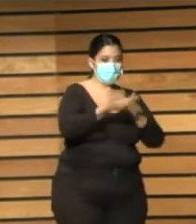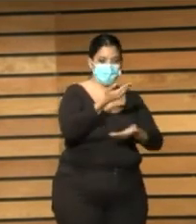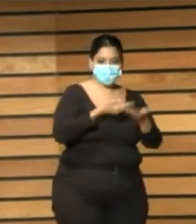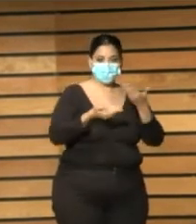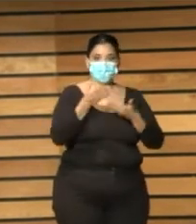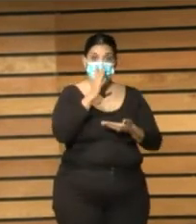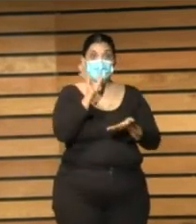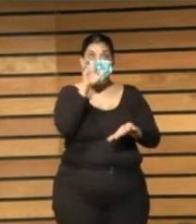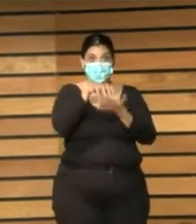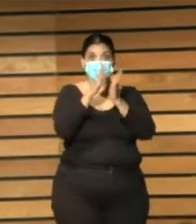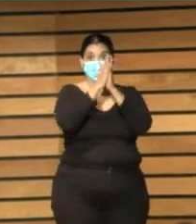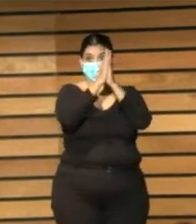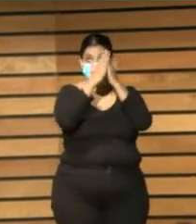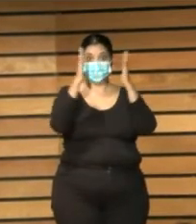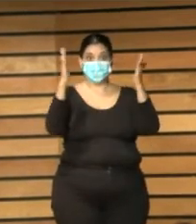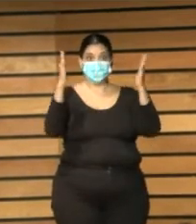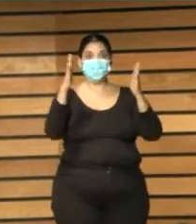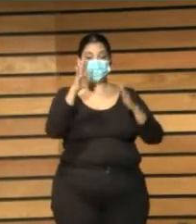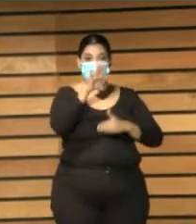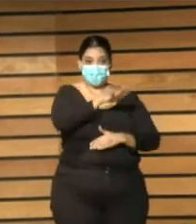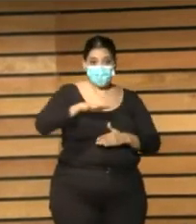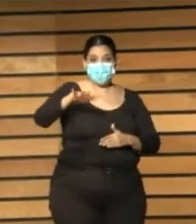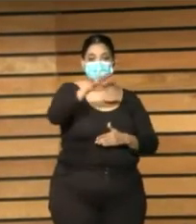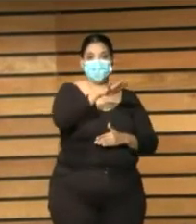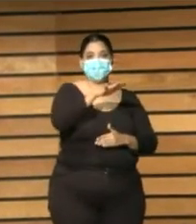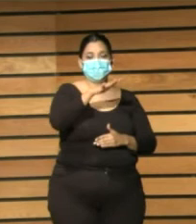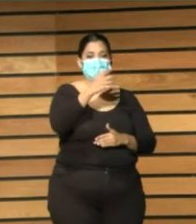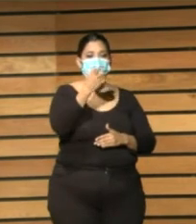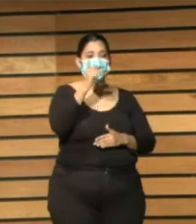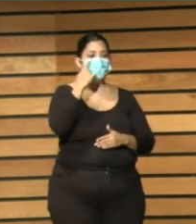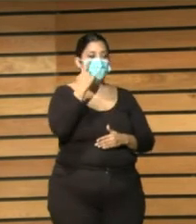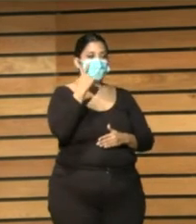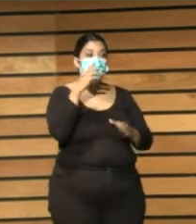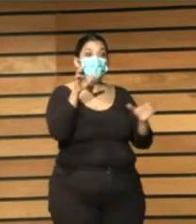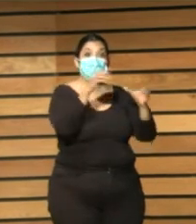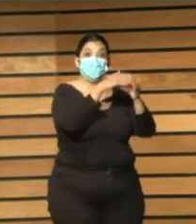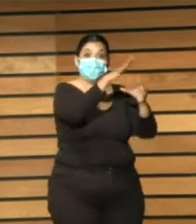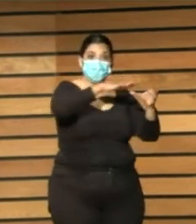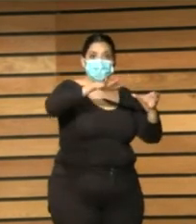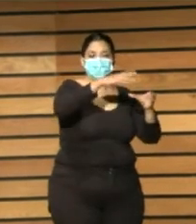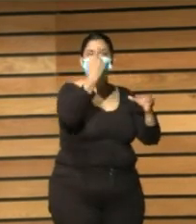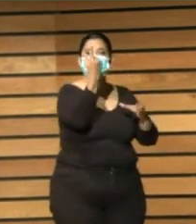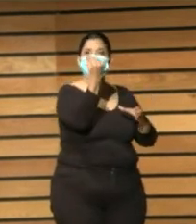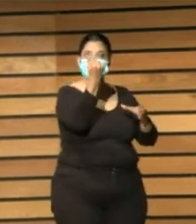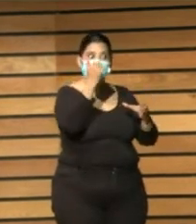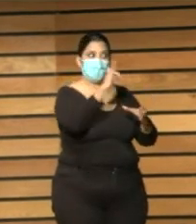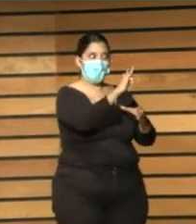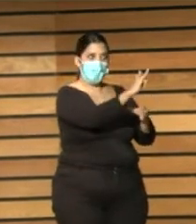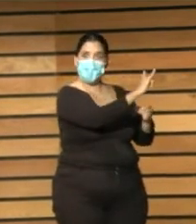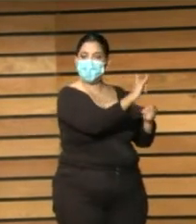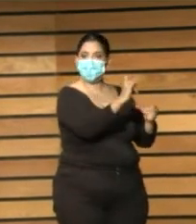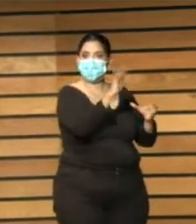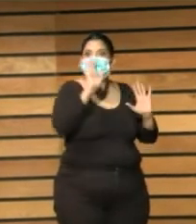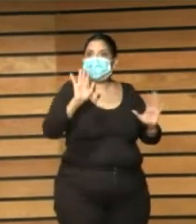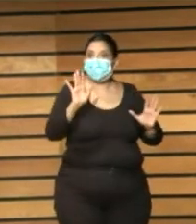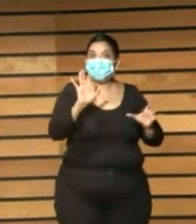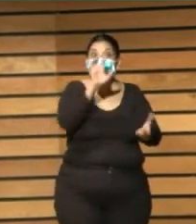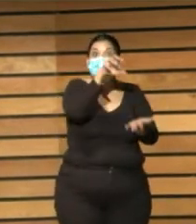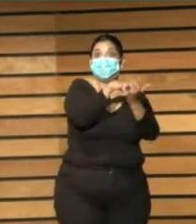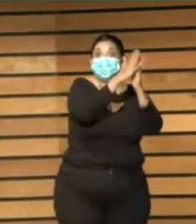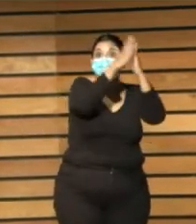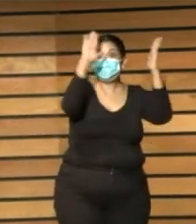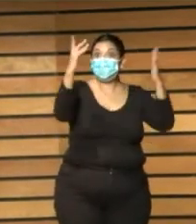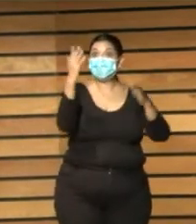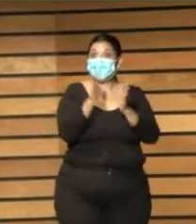España que se llama Granadilla de Abona en Tenerife no tiene dinero para comprar libros y